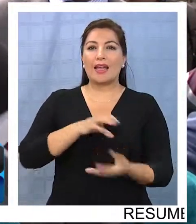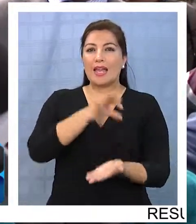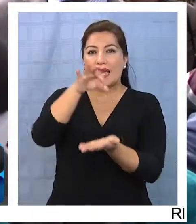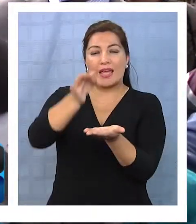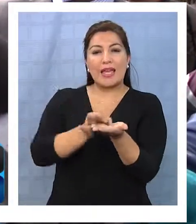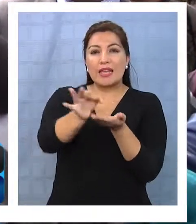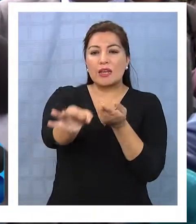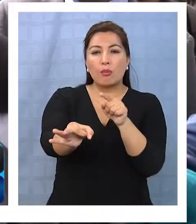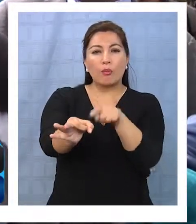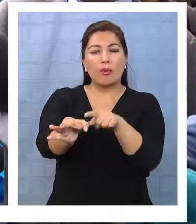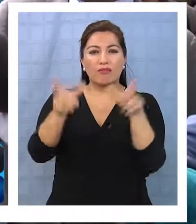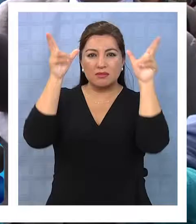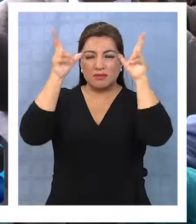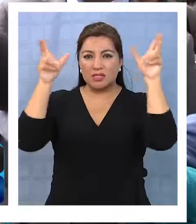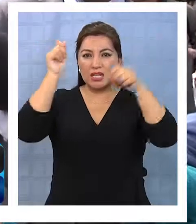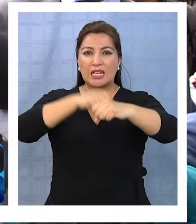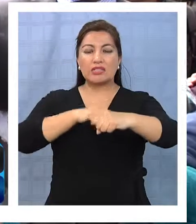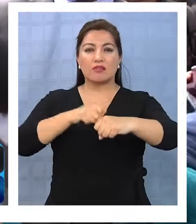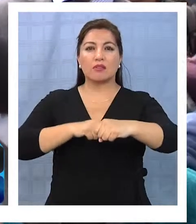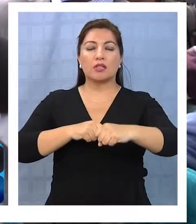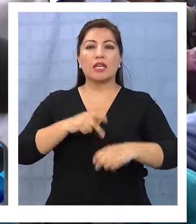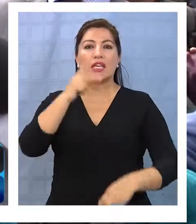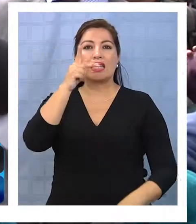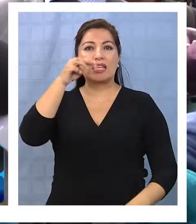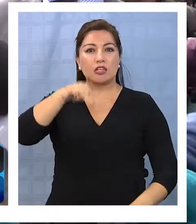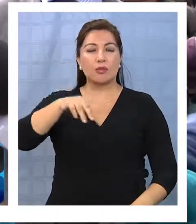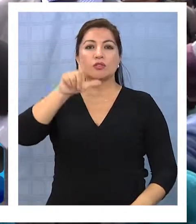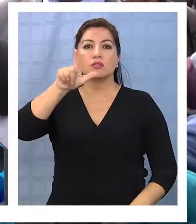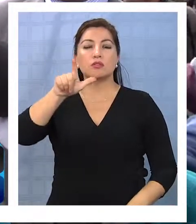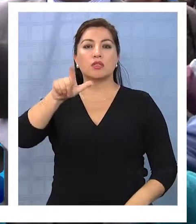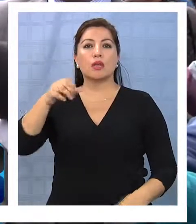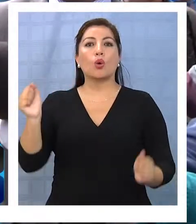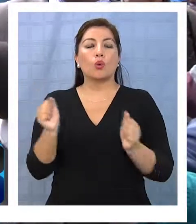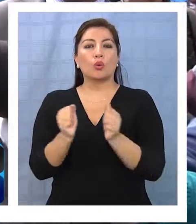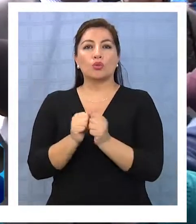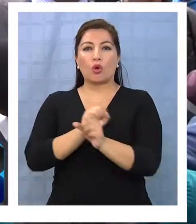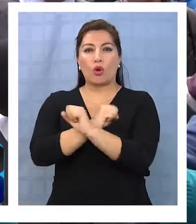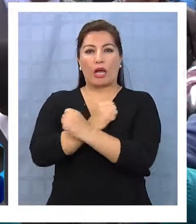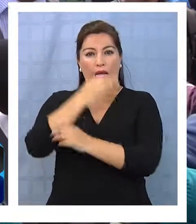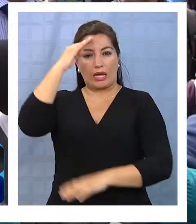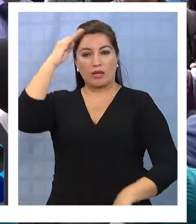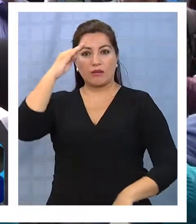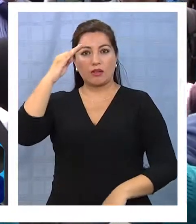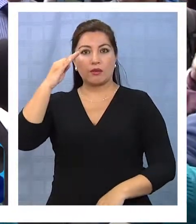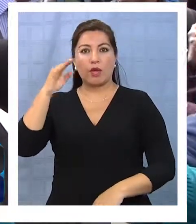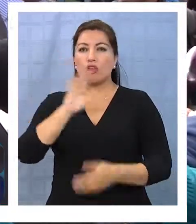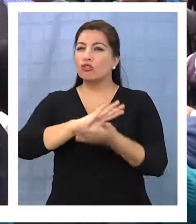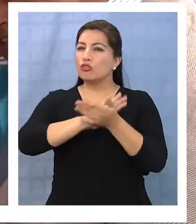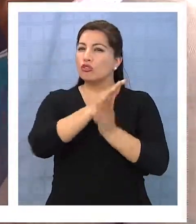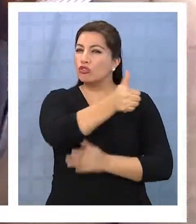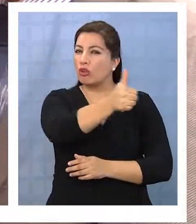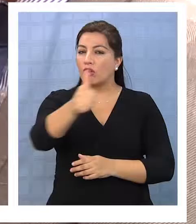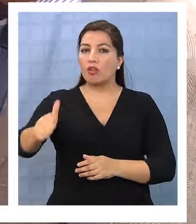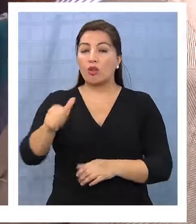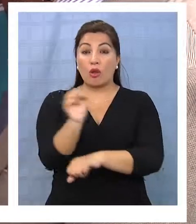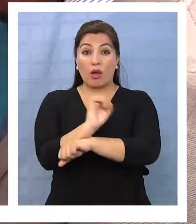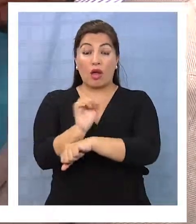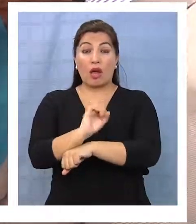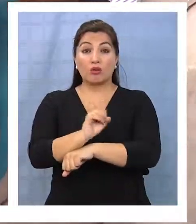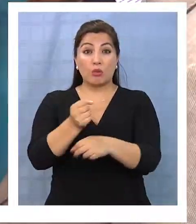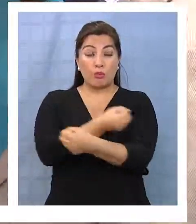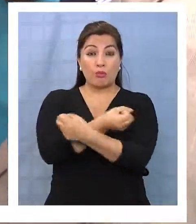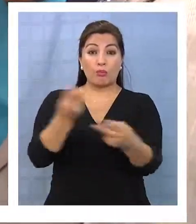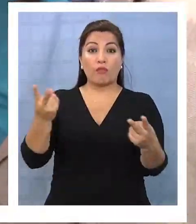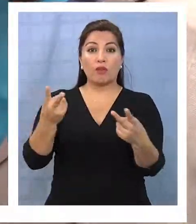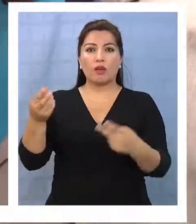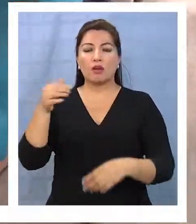va a ser en el kilómetro 7, en coordinación con Carabineros, para poder fiscalizar que todos los vehículos del transporte público en general